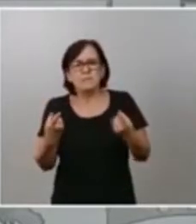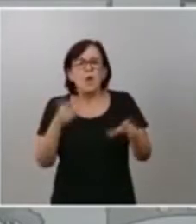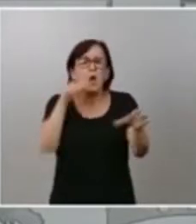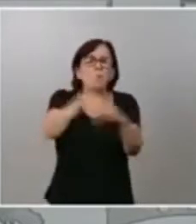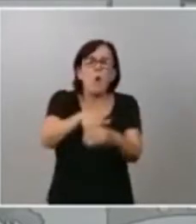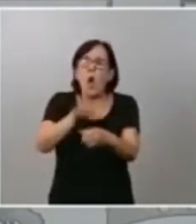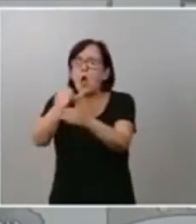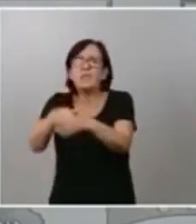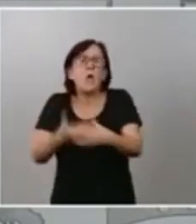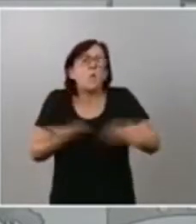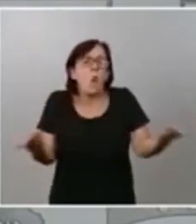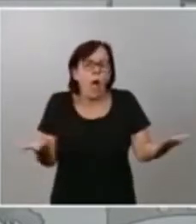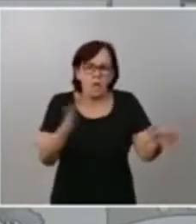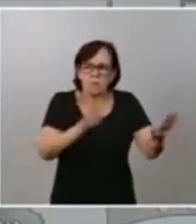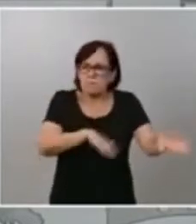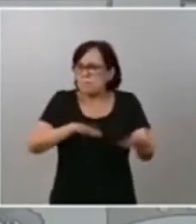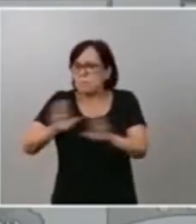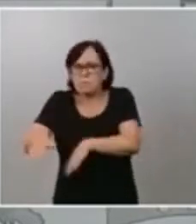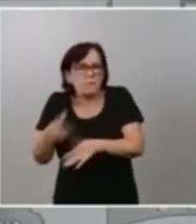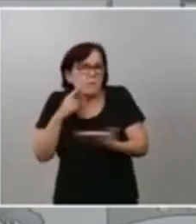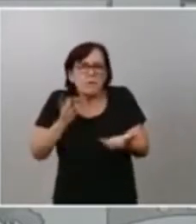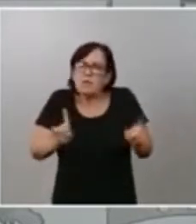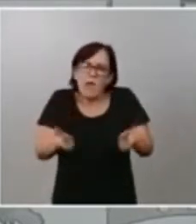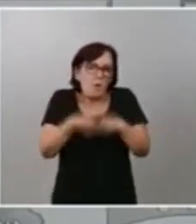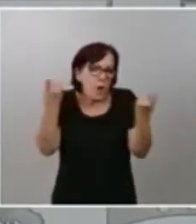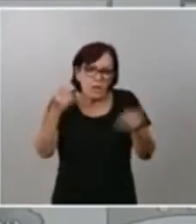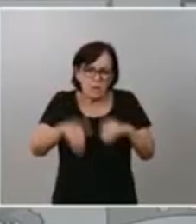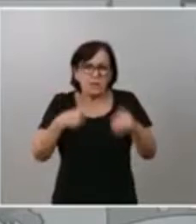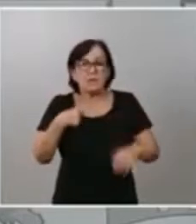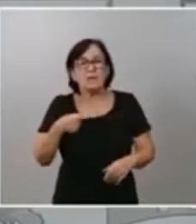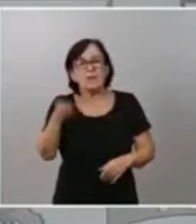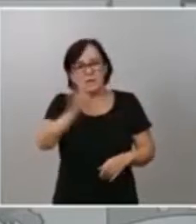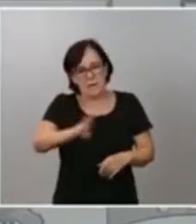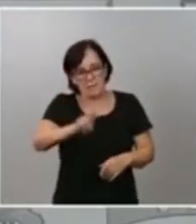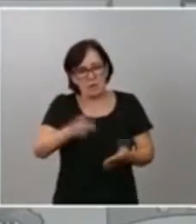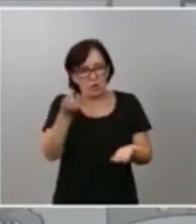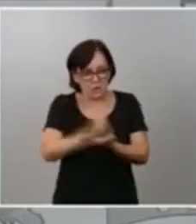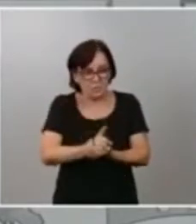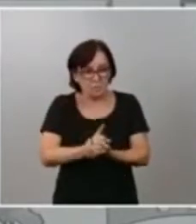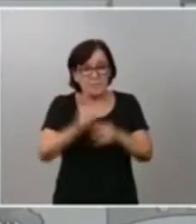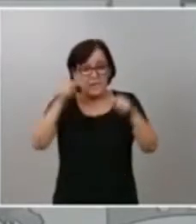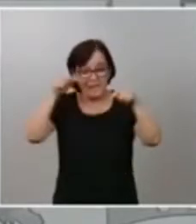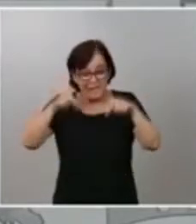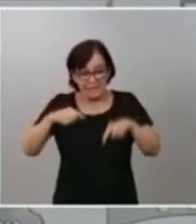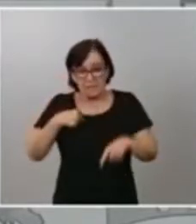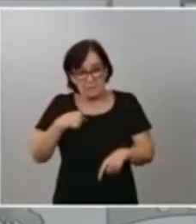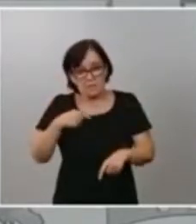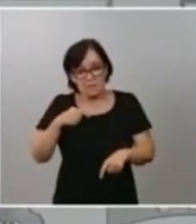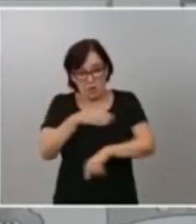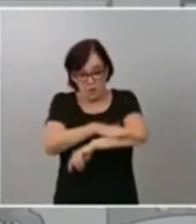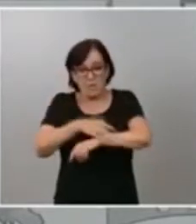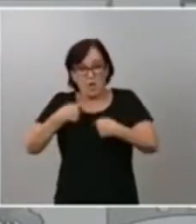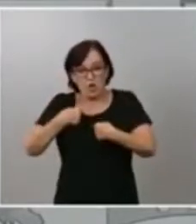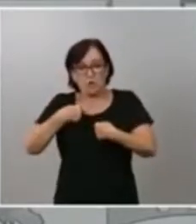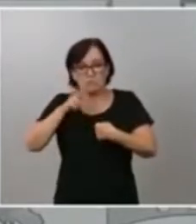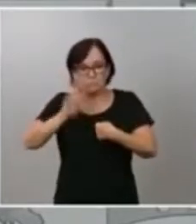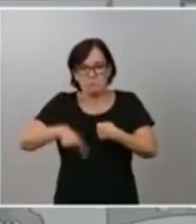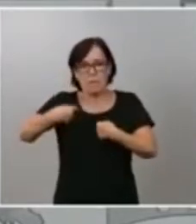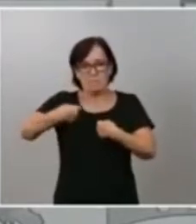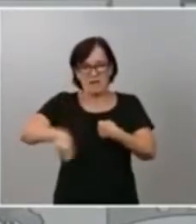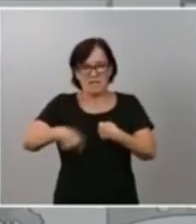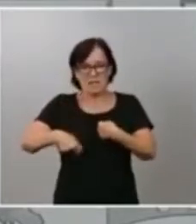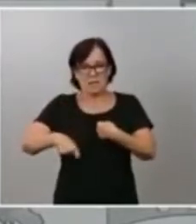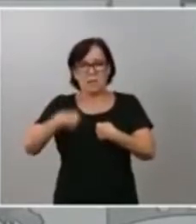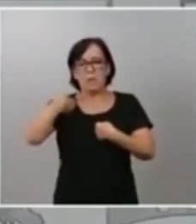elecciones. Y le diré más. Y lo vuelvo a repetir. Este Gobierno, y yo como presidente, consideramos